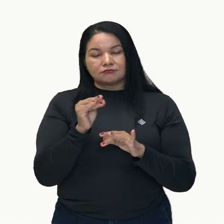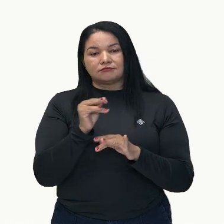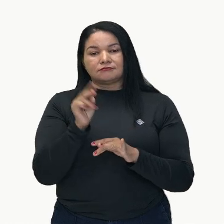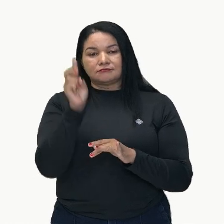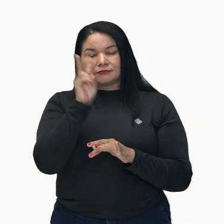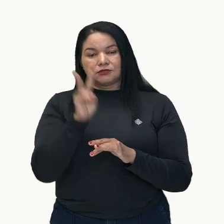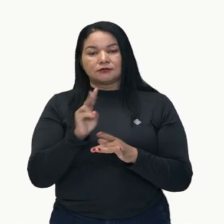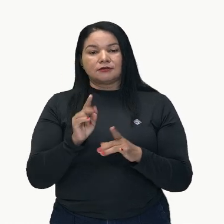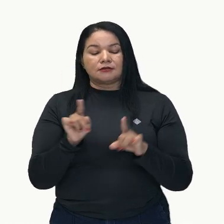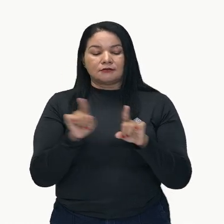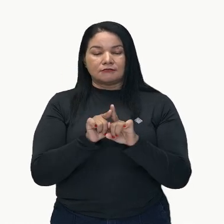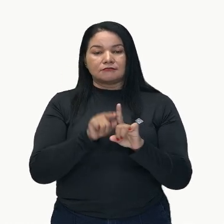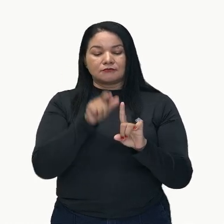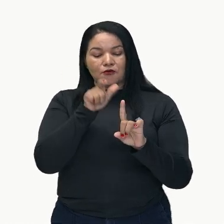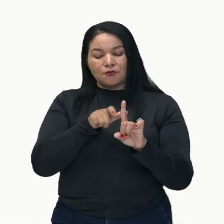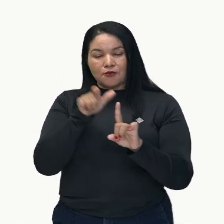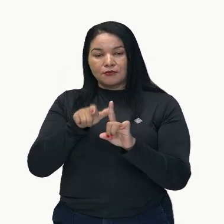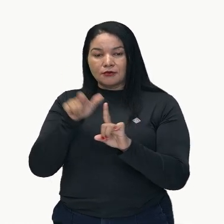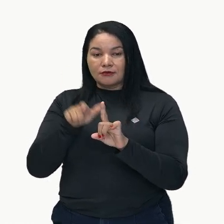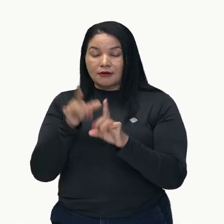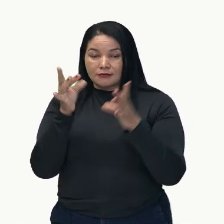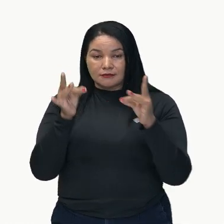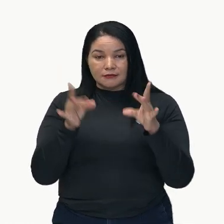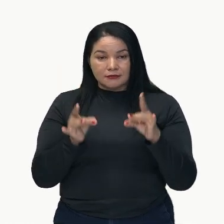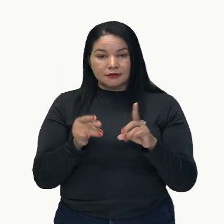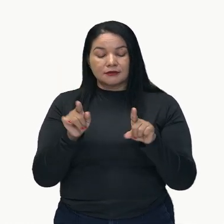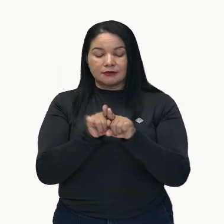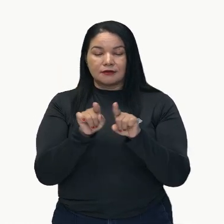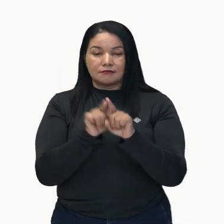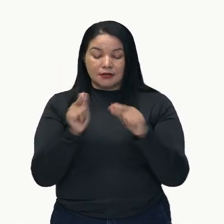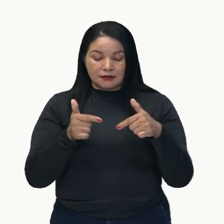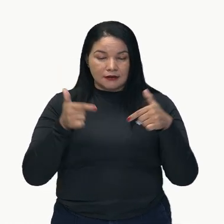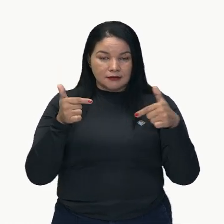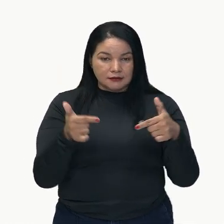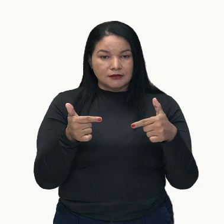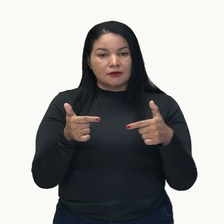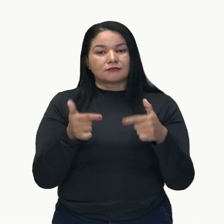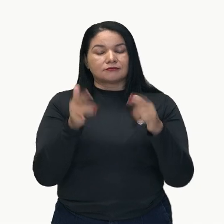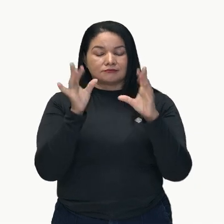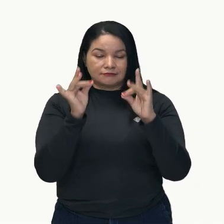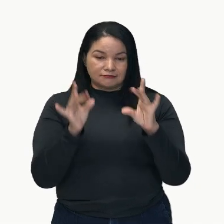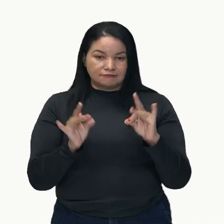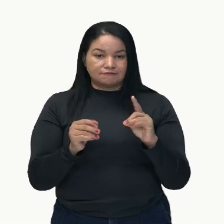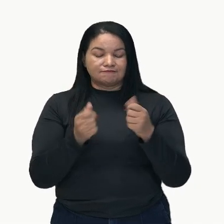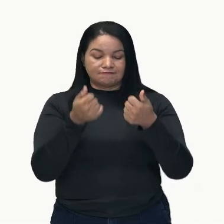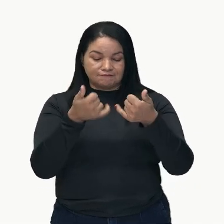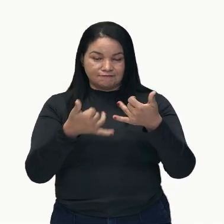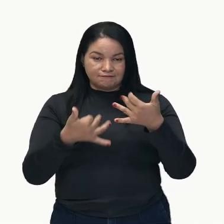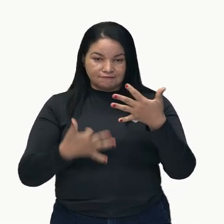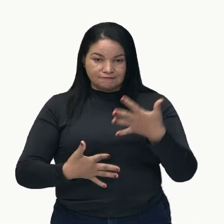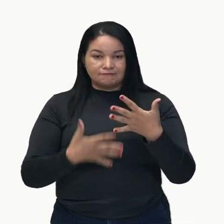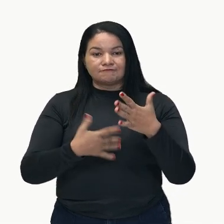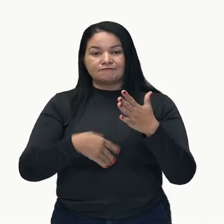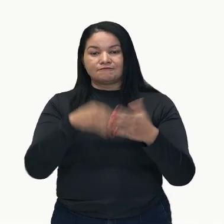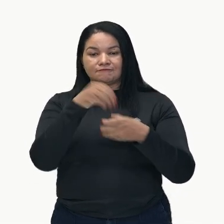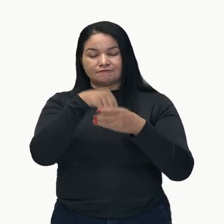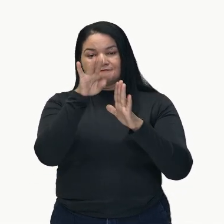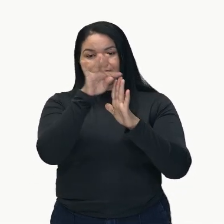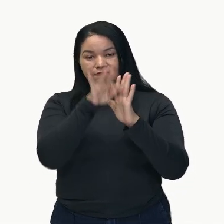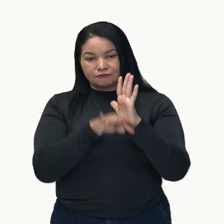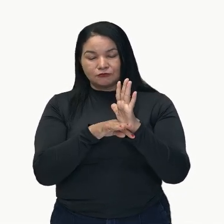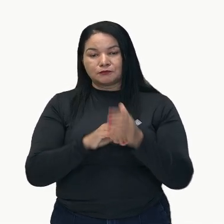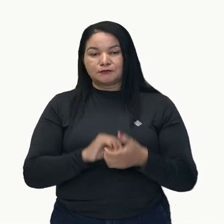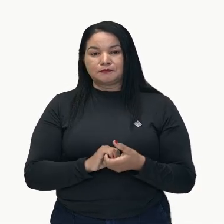detalles de los personajes y la ación. Todo va a ser desarrollado en este momento.